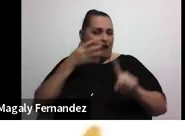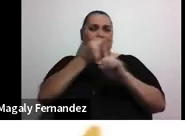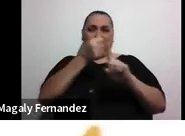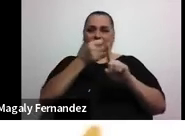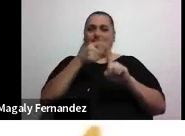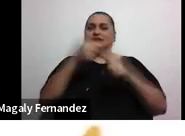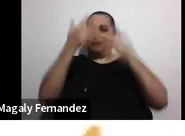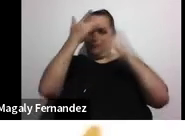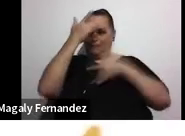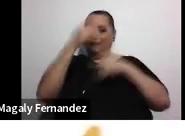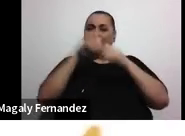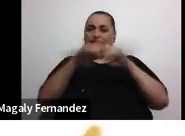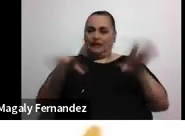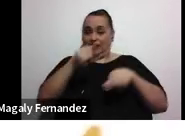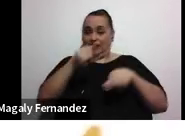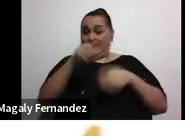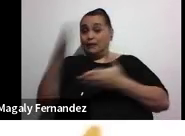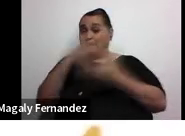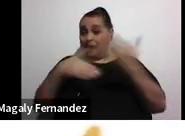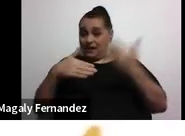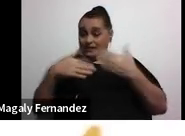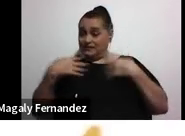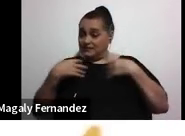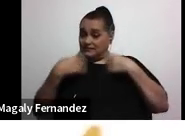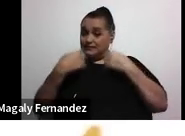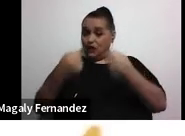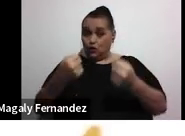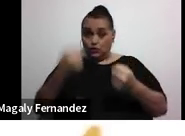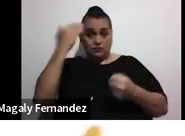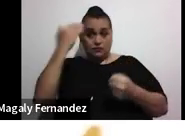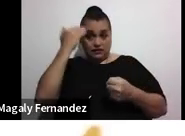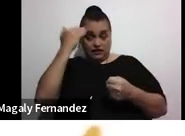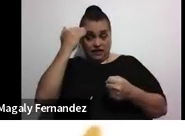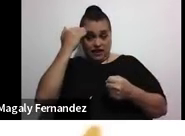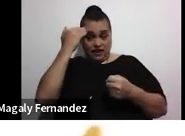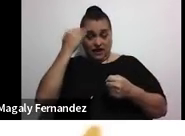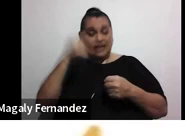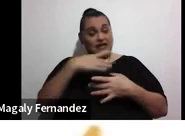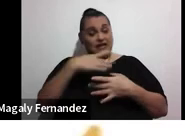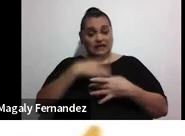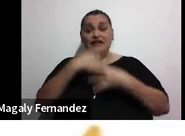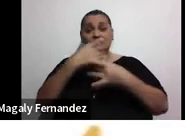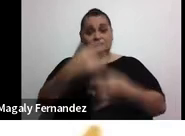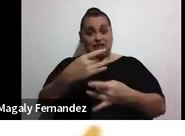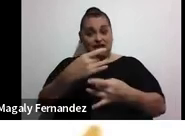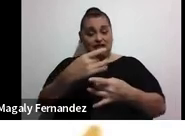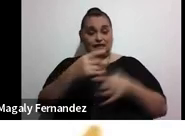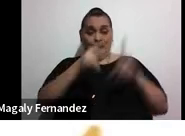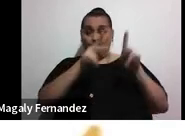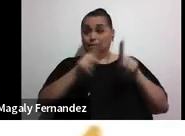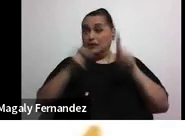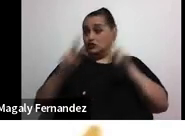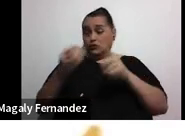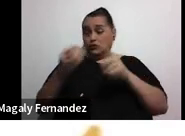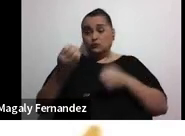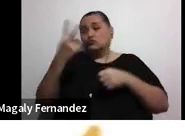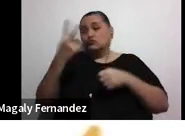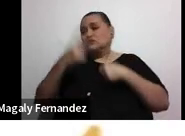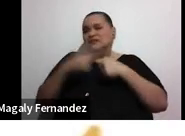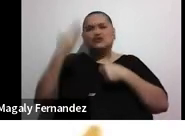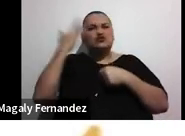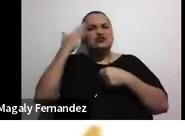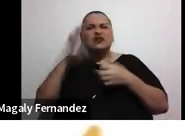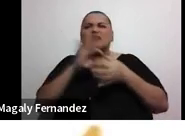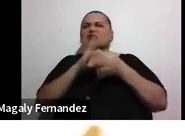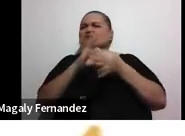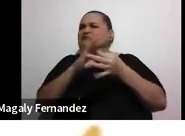que llamamos salud mental, es muy interesante porque la gente, en ocasiones, no sabe a qué se refiere. Muchas